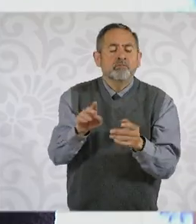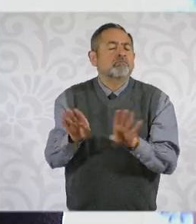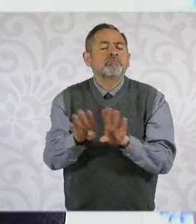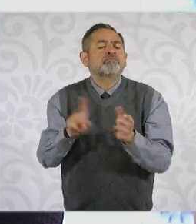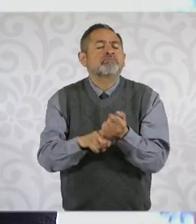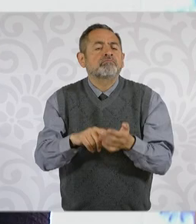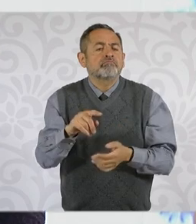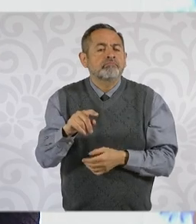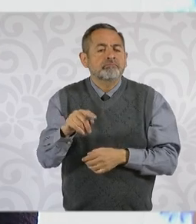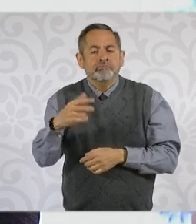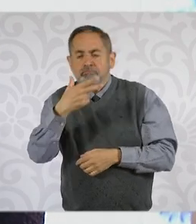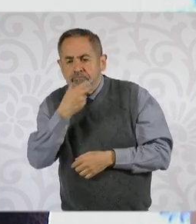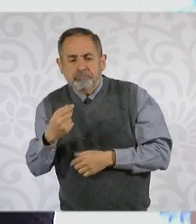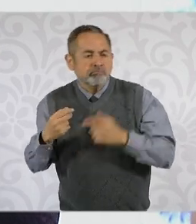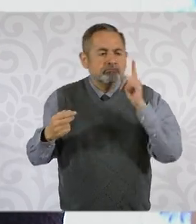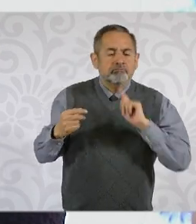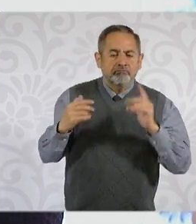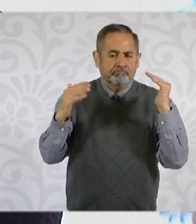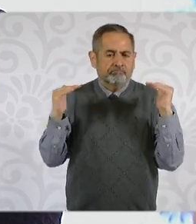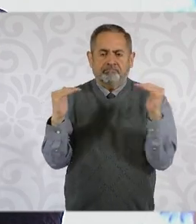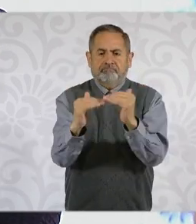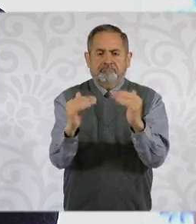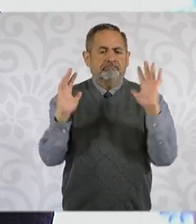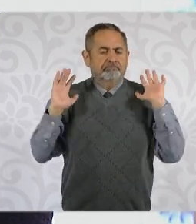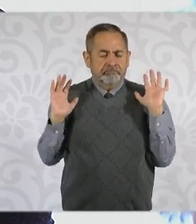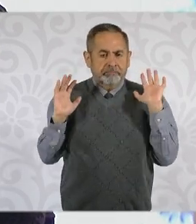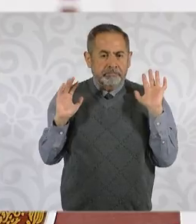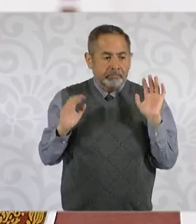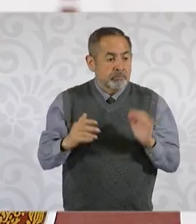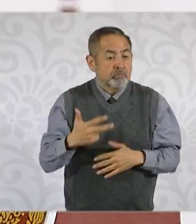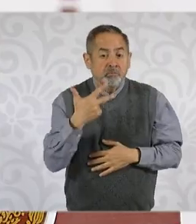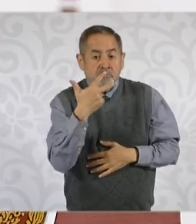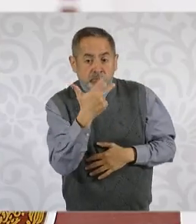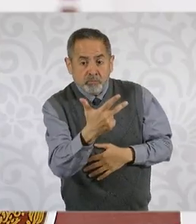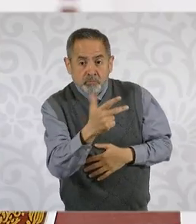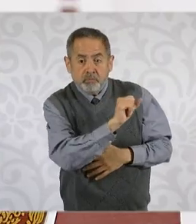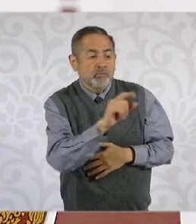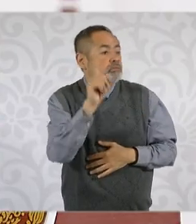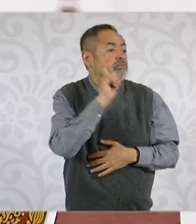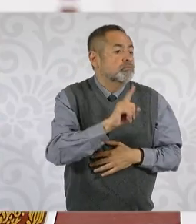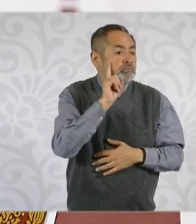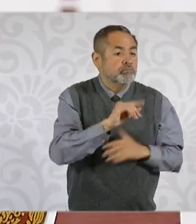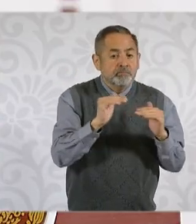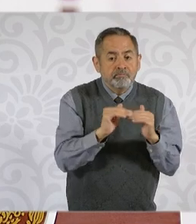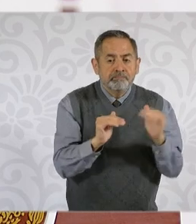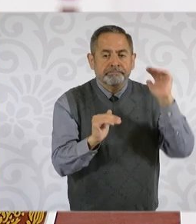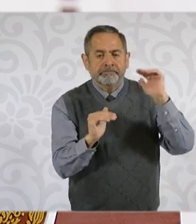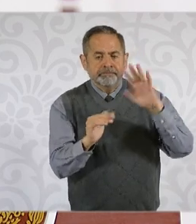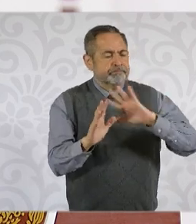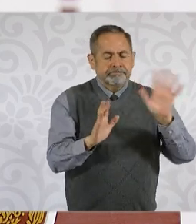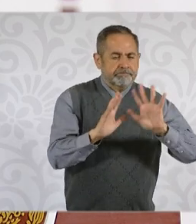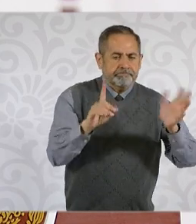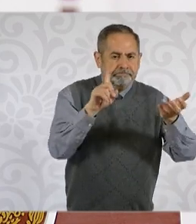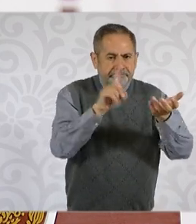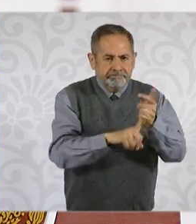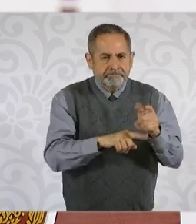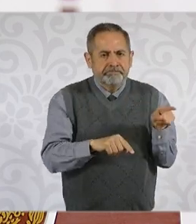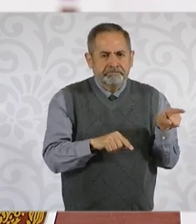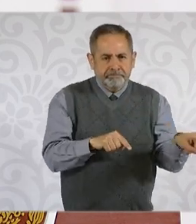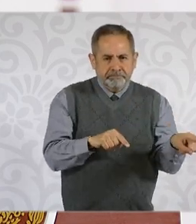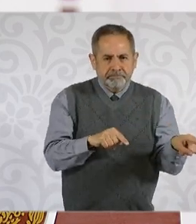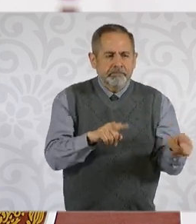se decidió no incluir ocho plazas de juzgadoras que tienen condición de